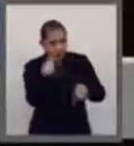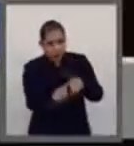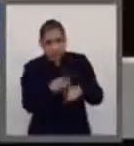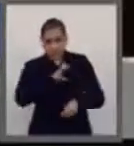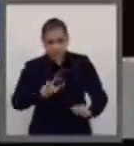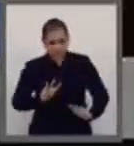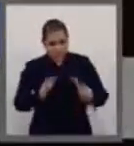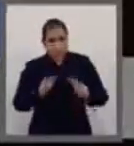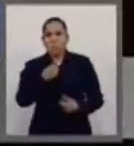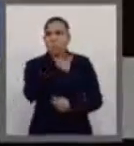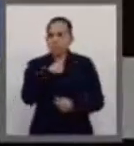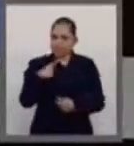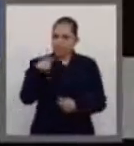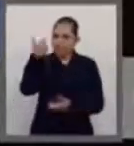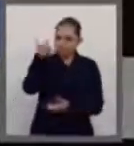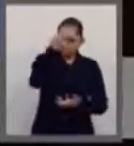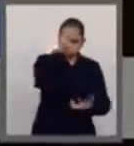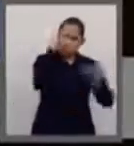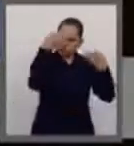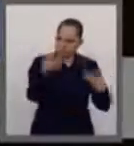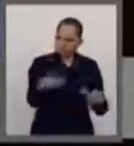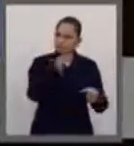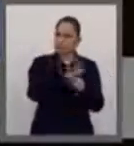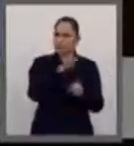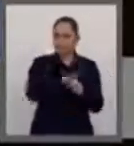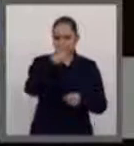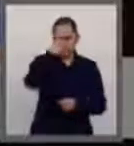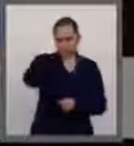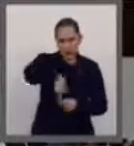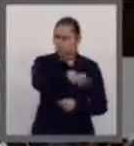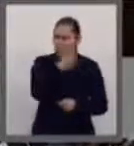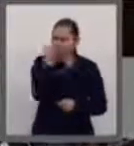ello. Es indispensable. Muchas gracias.